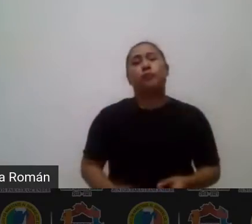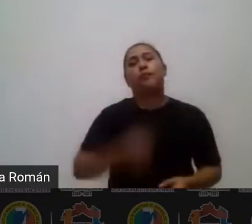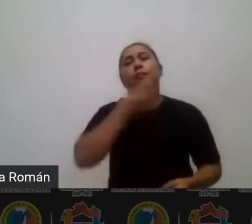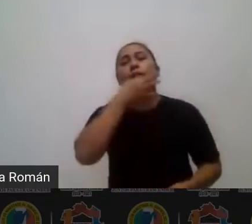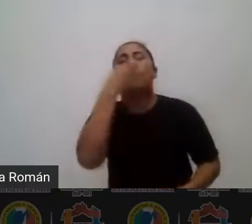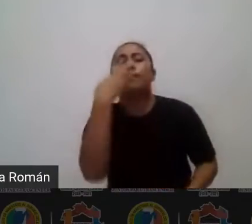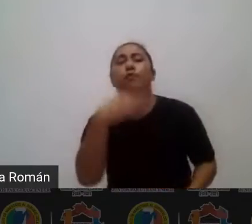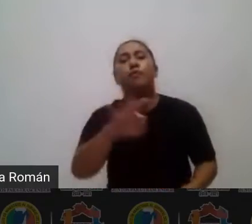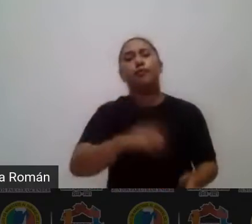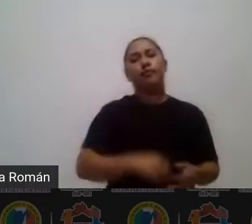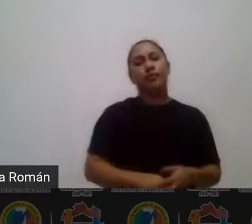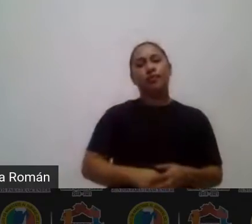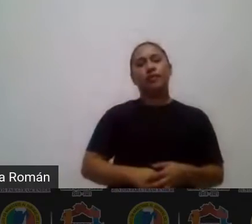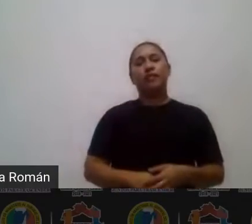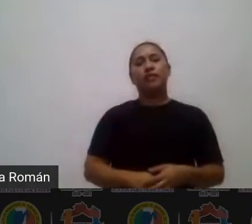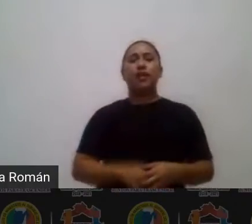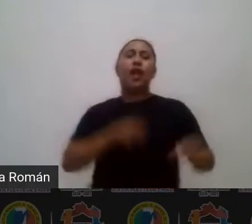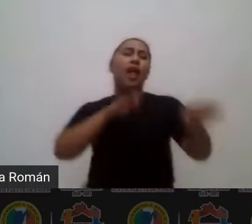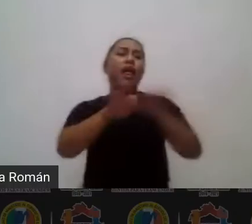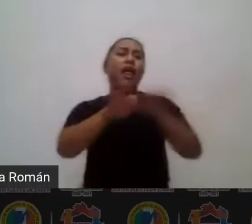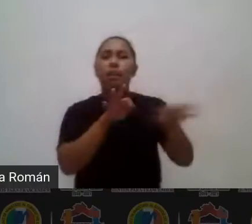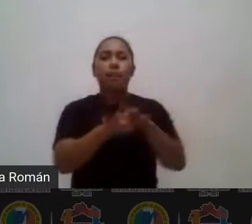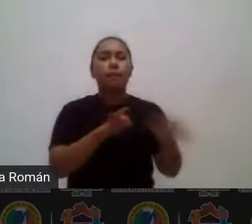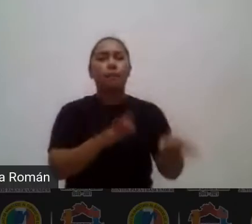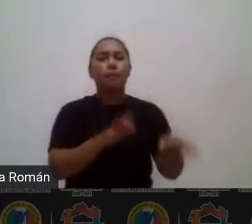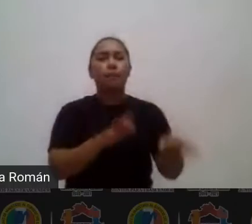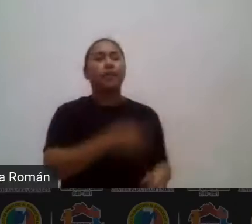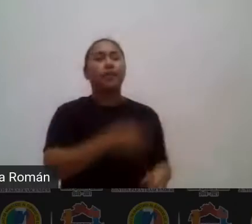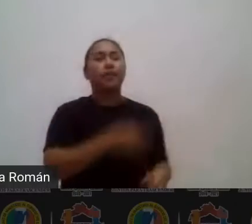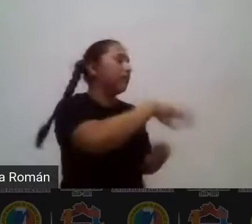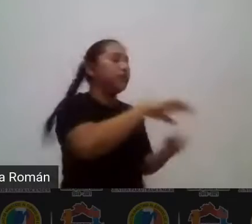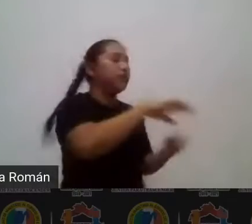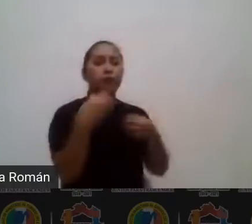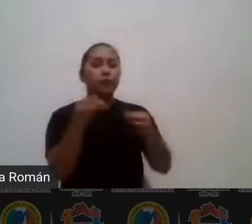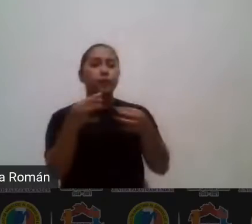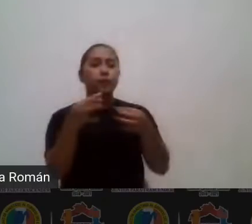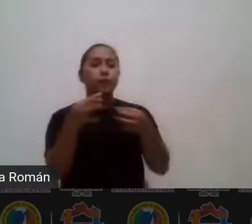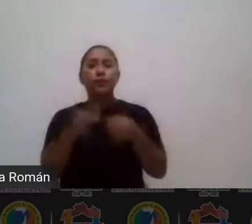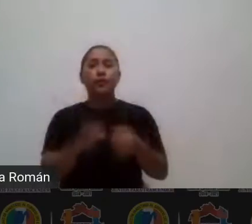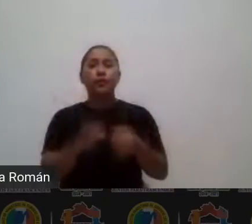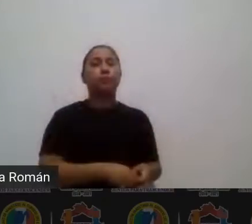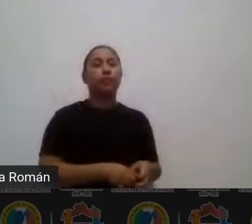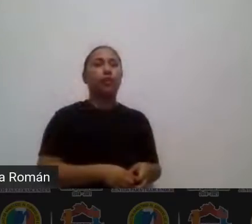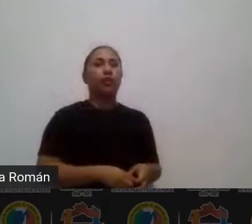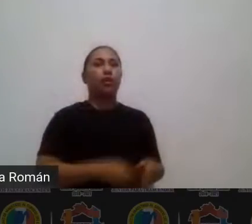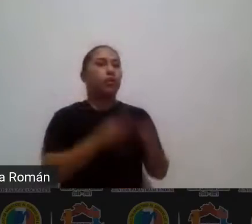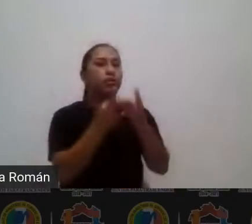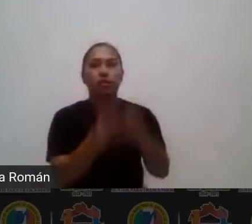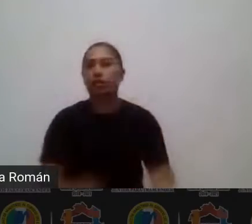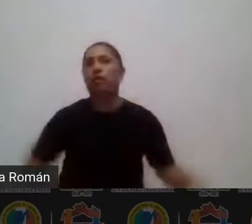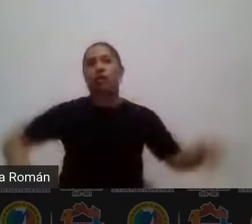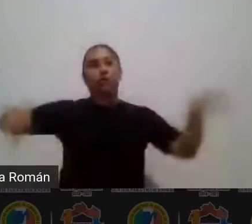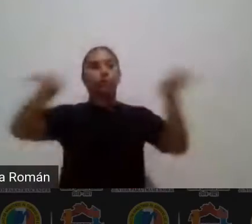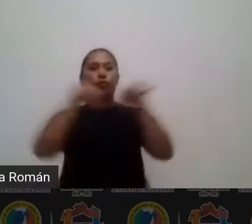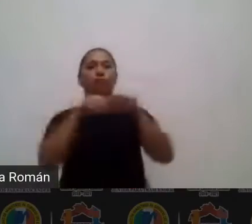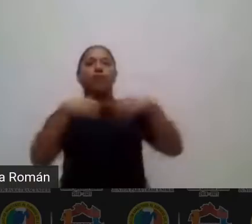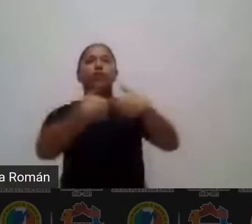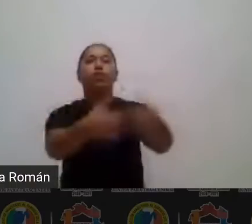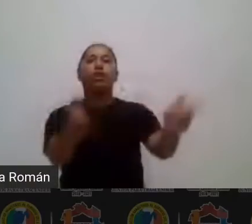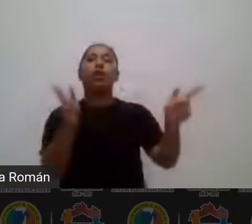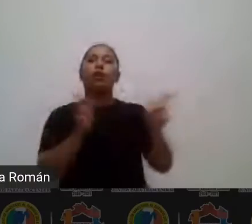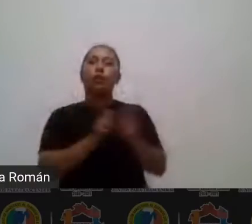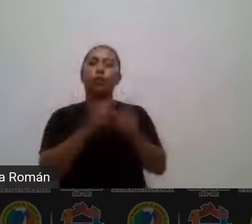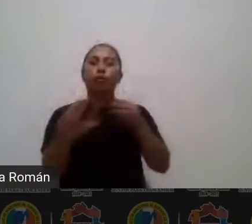valiosa son las servilletas como valiosa es que nada más haga los adornos como valioso es que organizes a toda la comunidad escolar para el